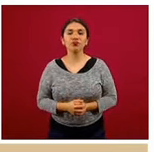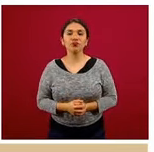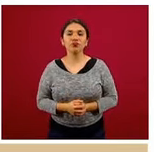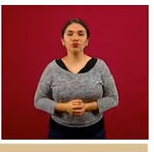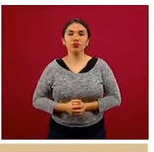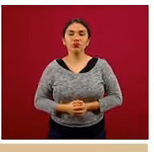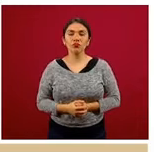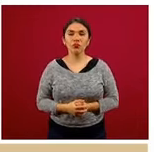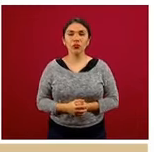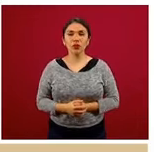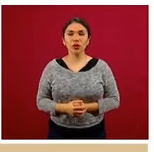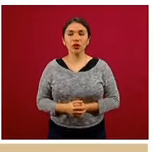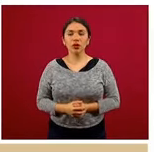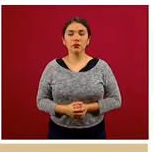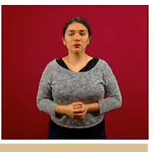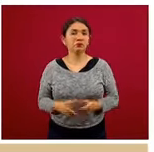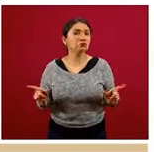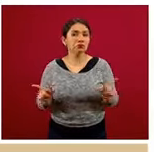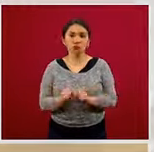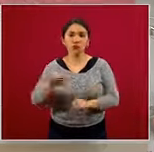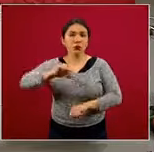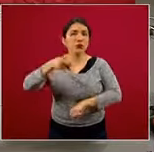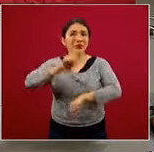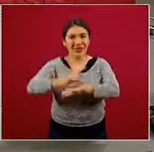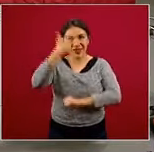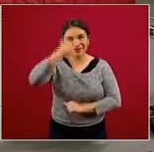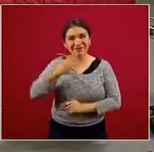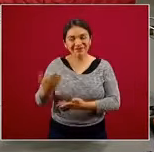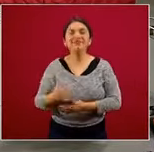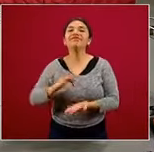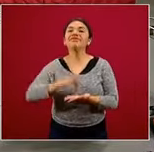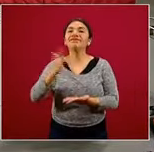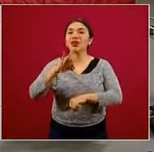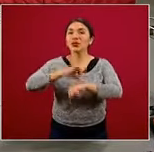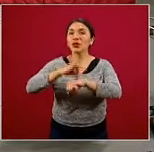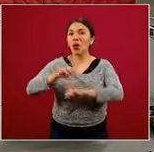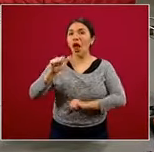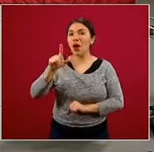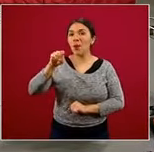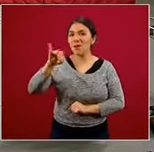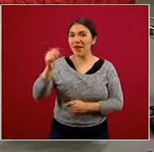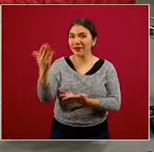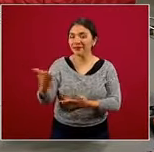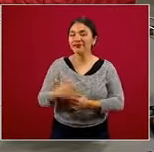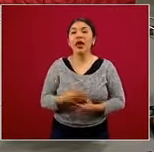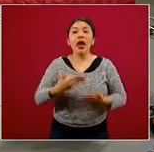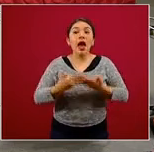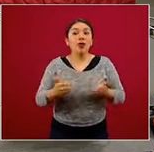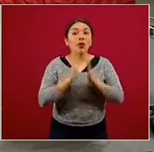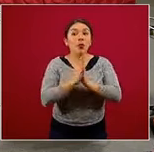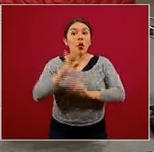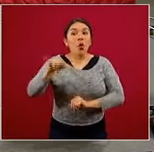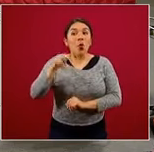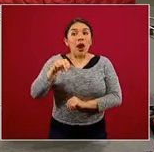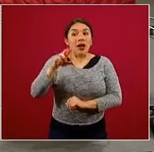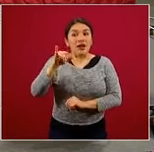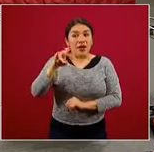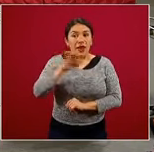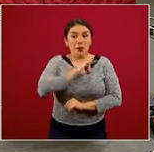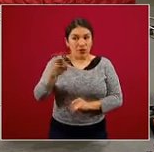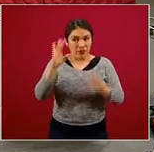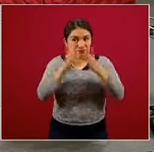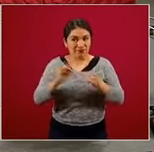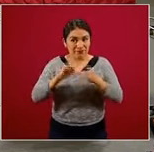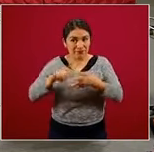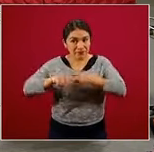tipo de atención. Es la actualización para esta noche. Gracias, doctora Lomía. le pedimos al doctor Juan Rivera, si nos puede